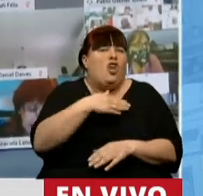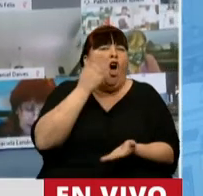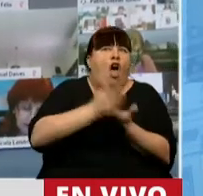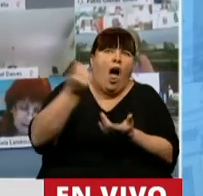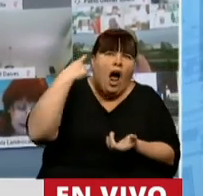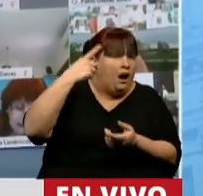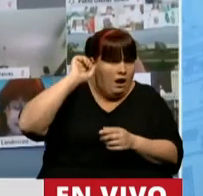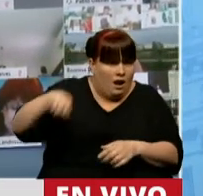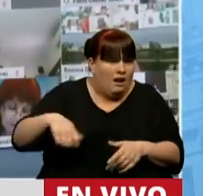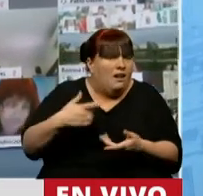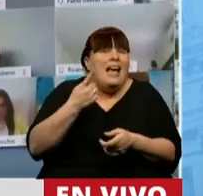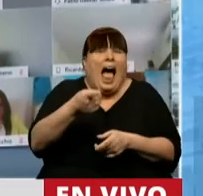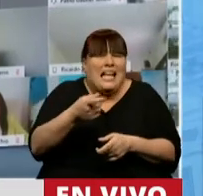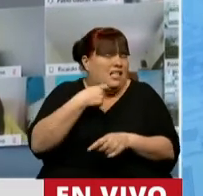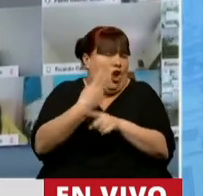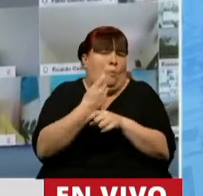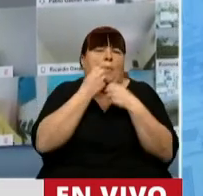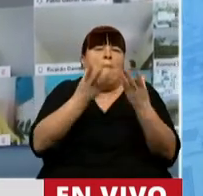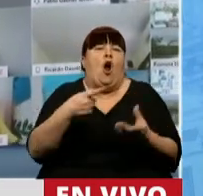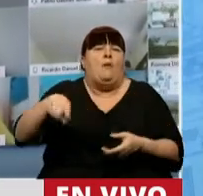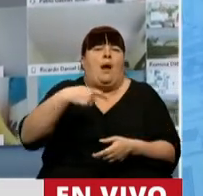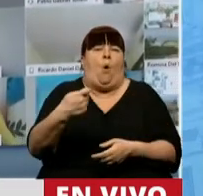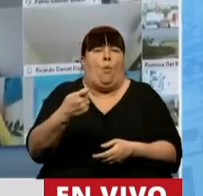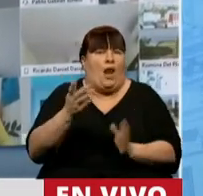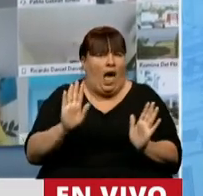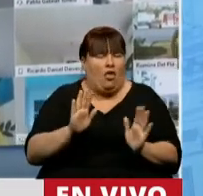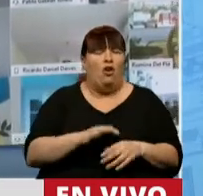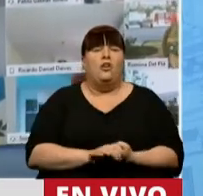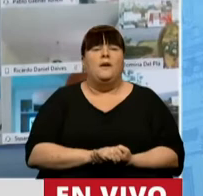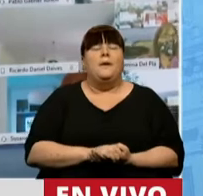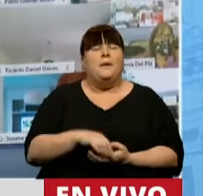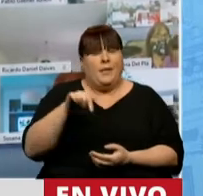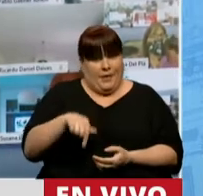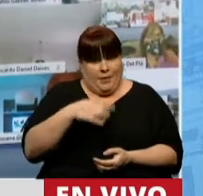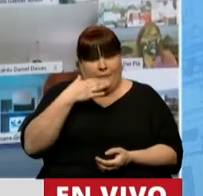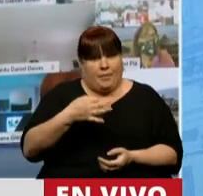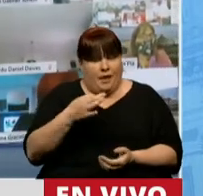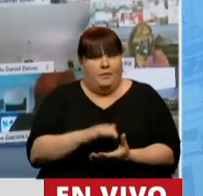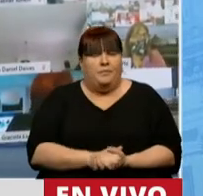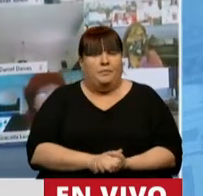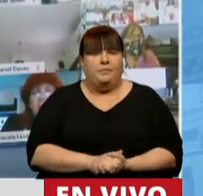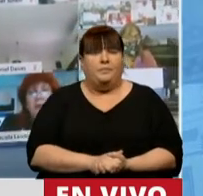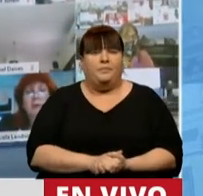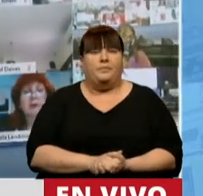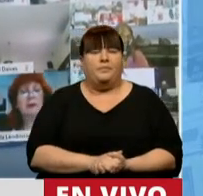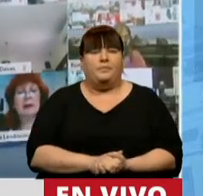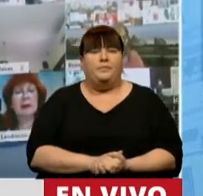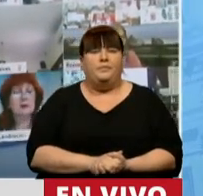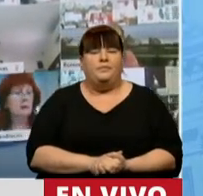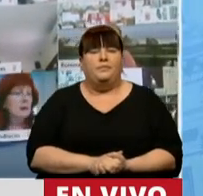exigencias, por supuesto que nada va a ser favorable para jubiladas y jubilados. Y acá, en realidad, este